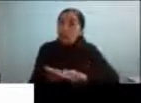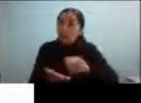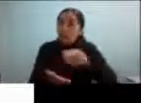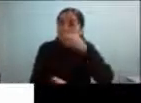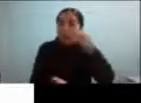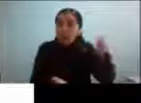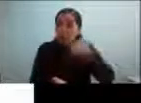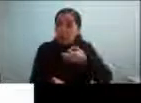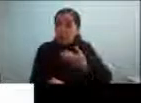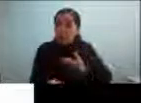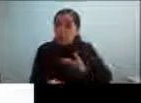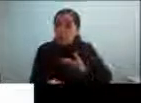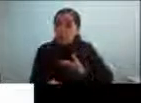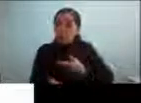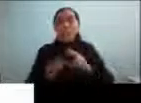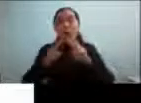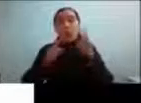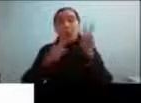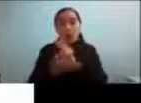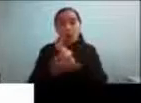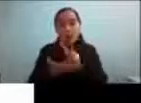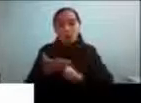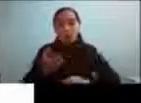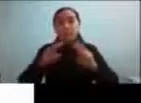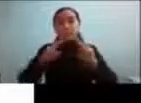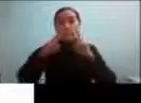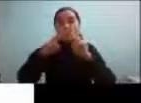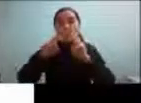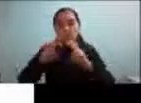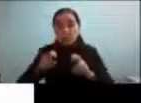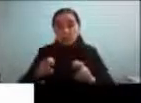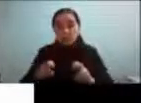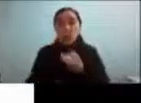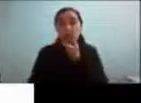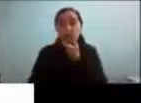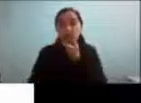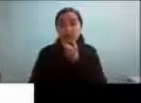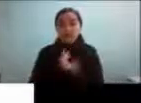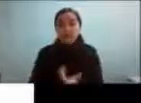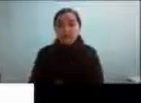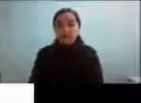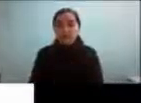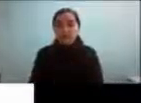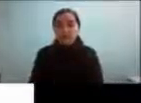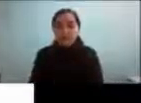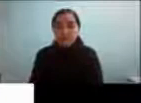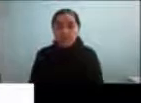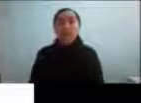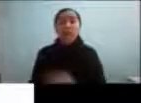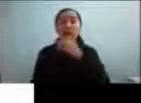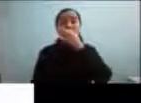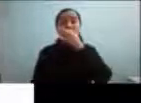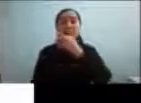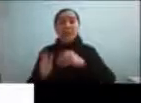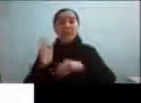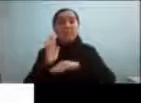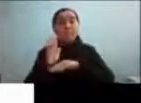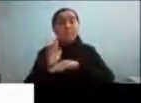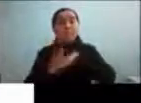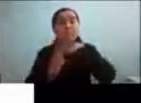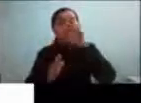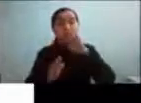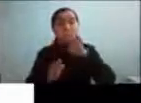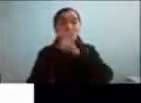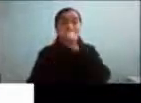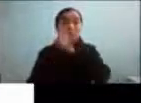luego leí una investigación acá en el Reino Unido que en realidad dice que la mayor cantidad de la gente autista